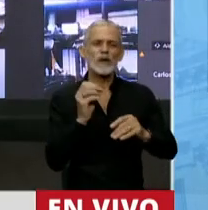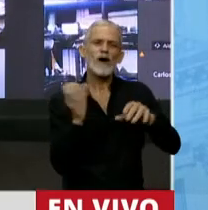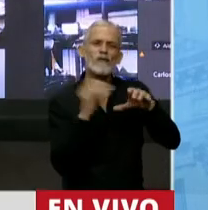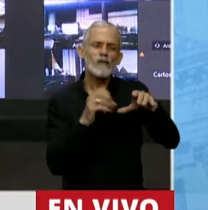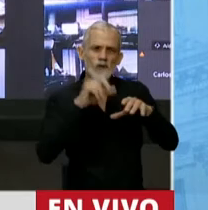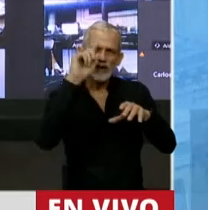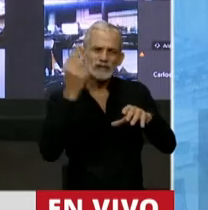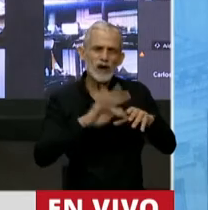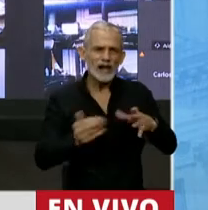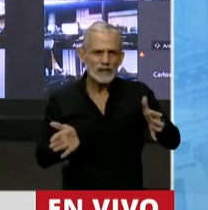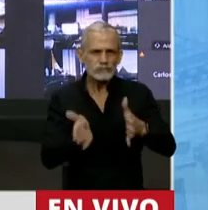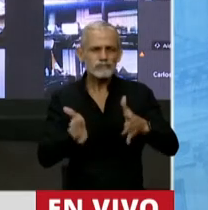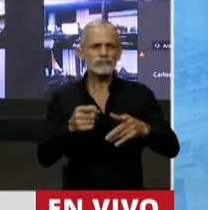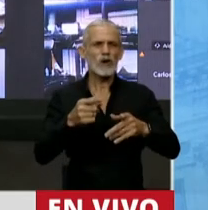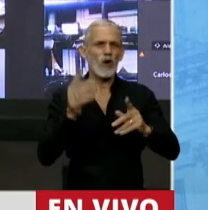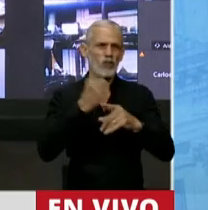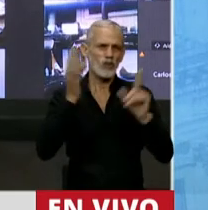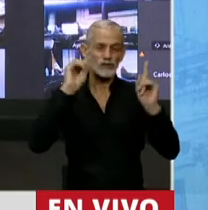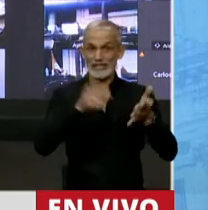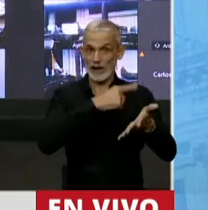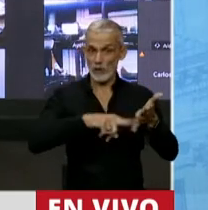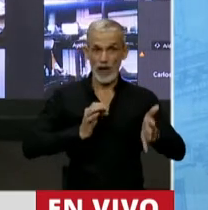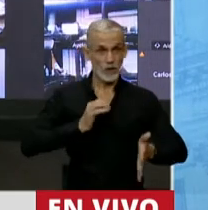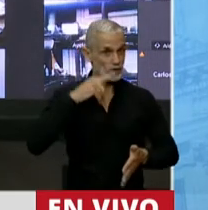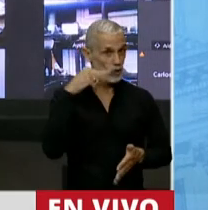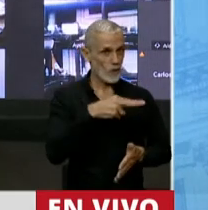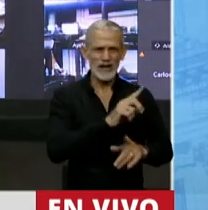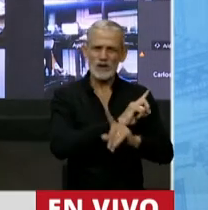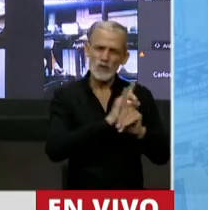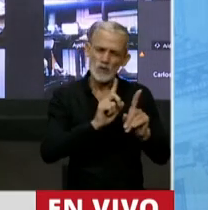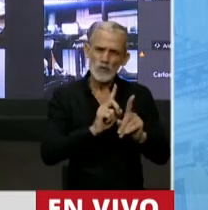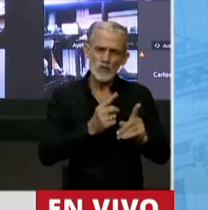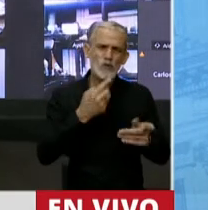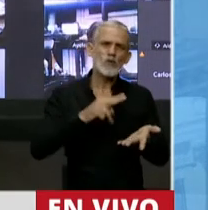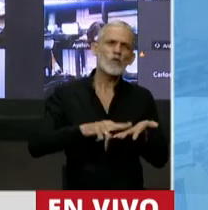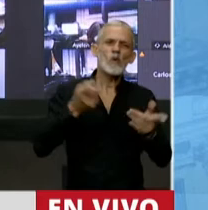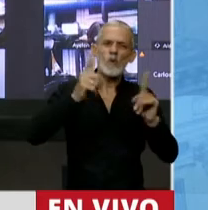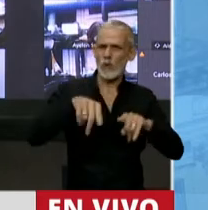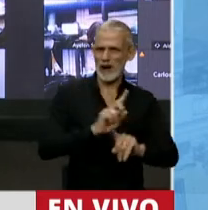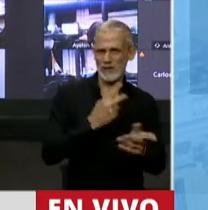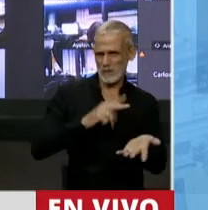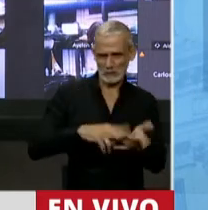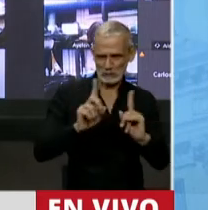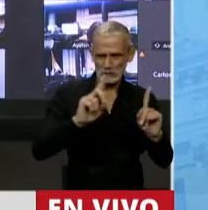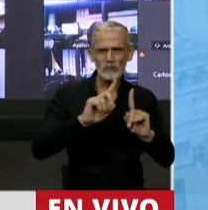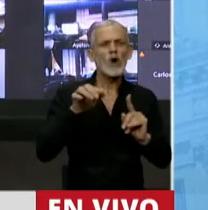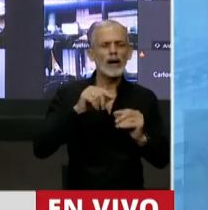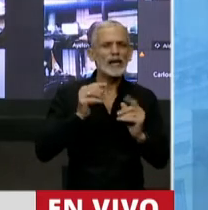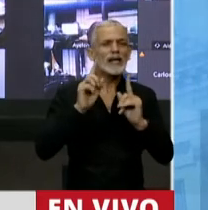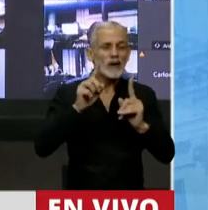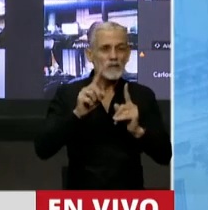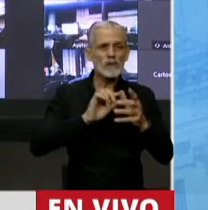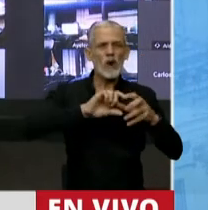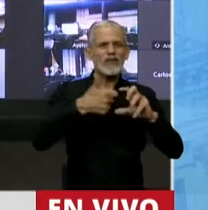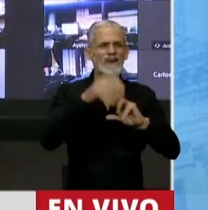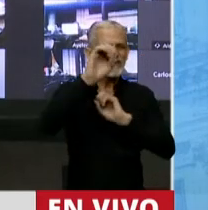Incentivo Docente, que fue derogado en el año 2000, sino de posibilitar la prosecución de las